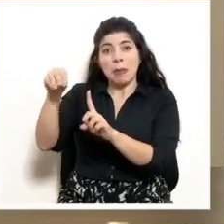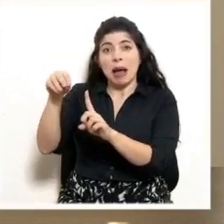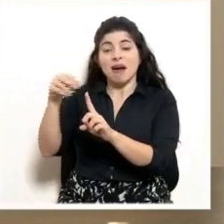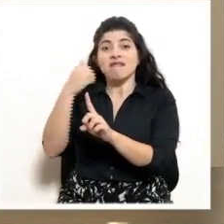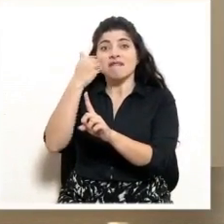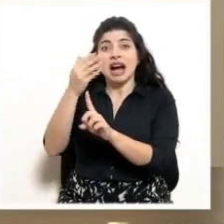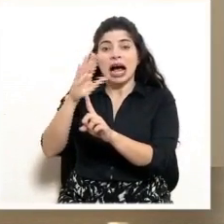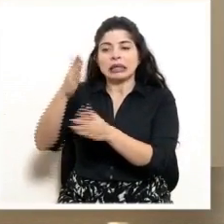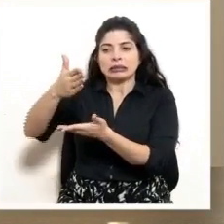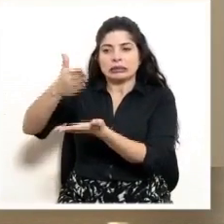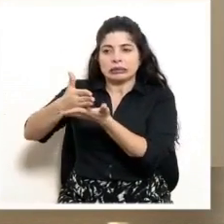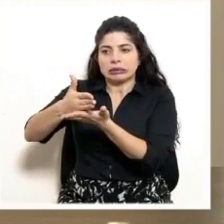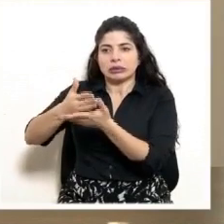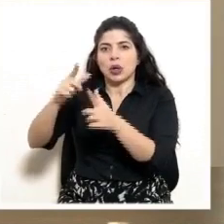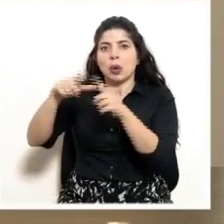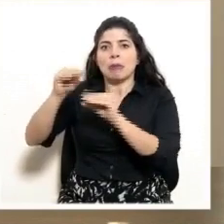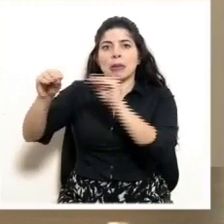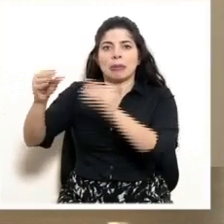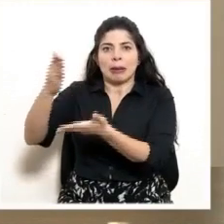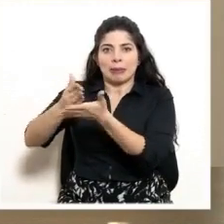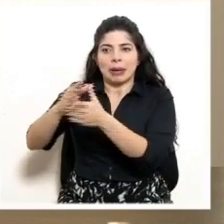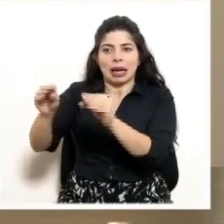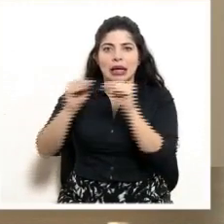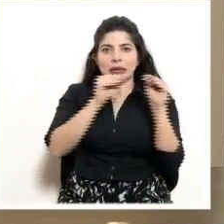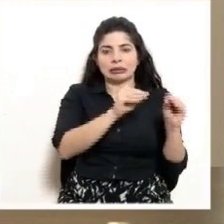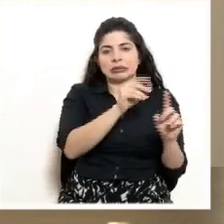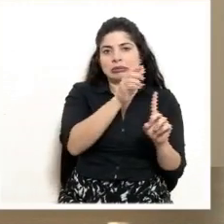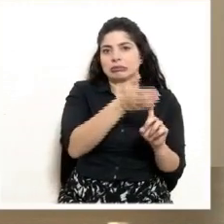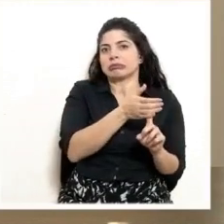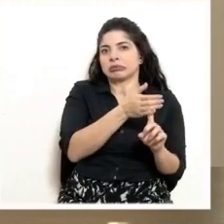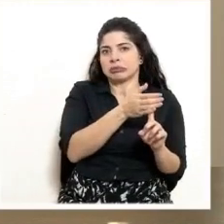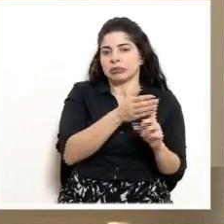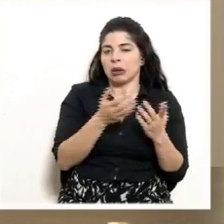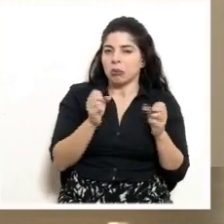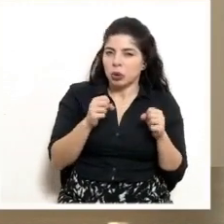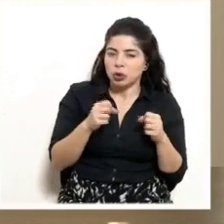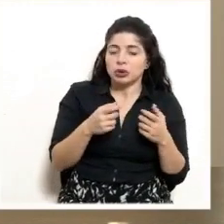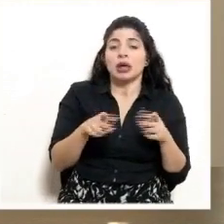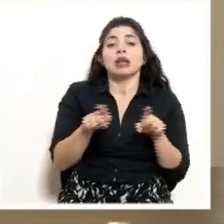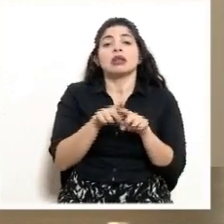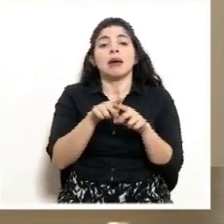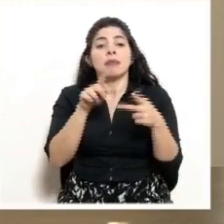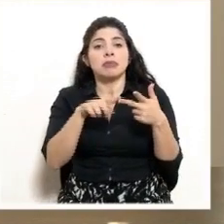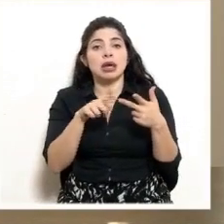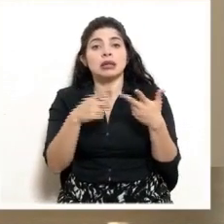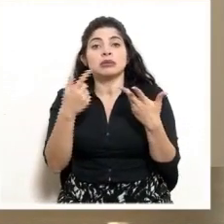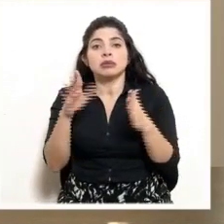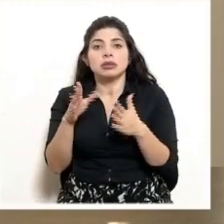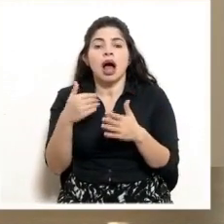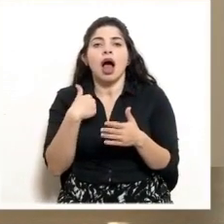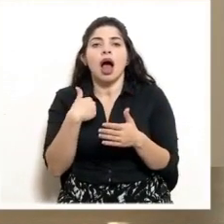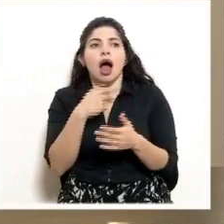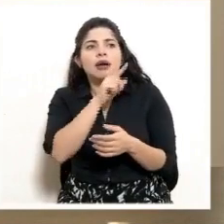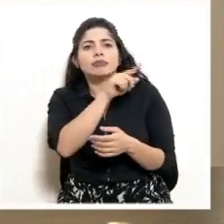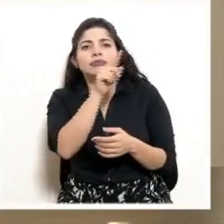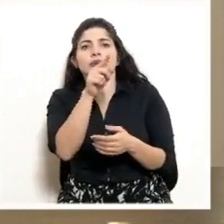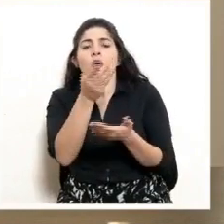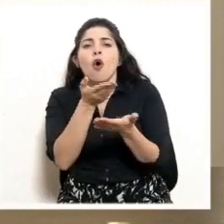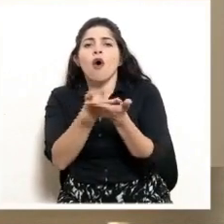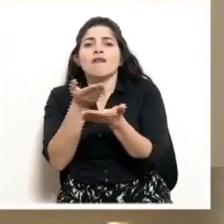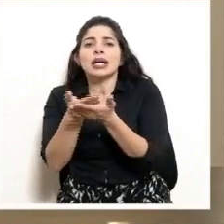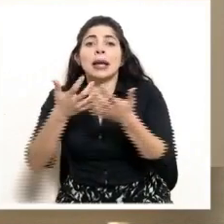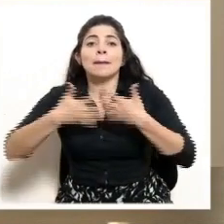transmisión en un territorio determinado. Además, les planteamos ayer que tenemos ofrecimientos de